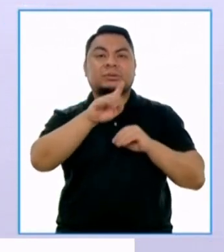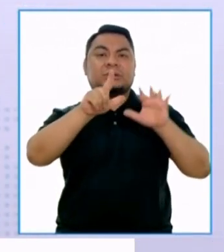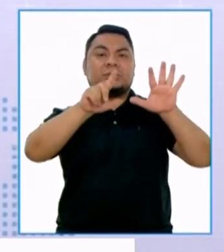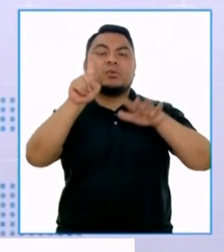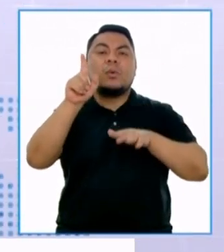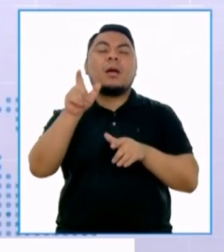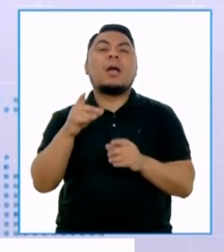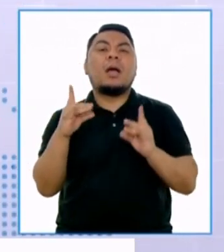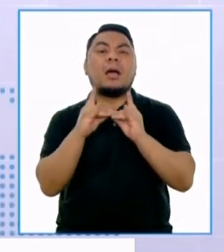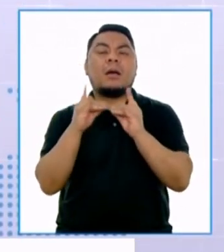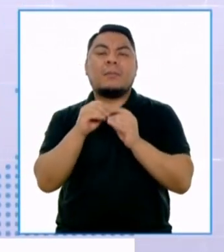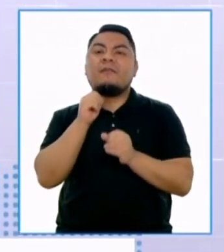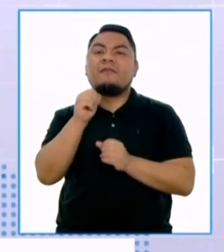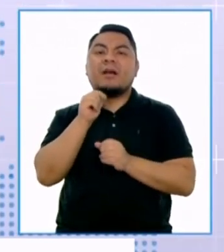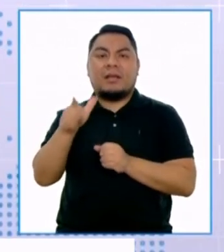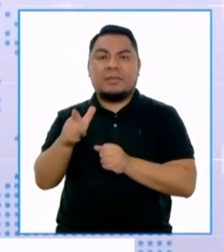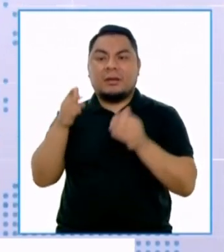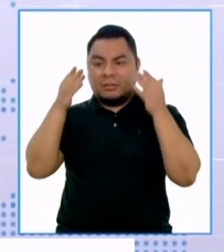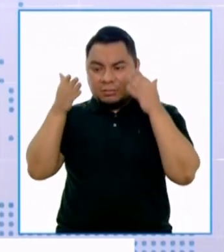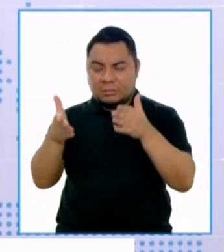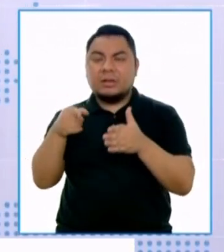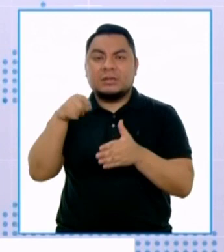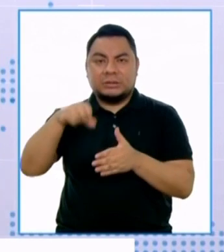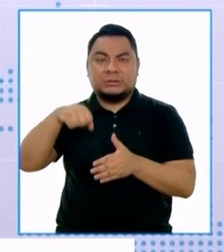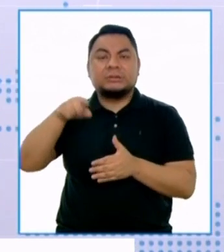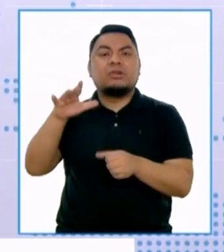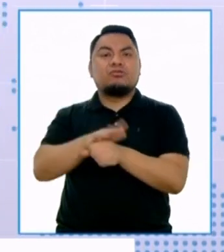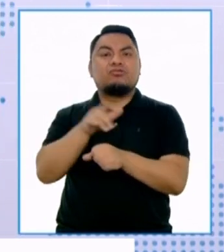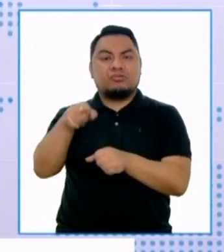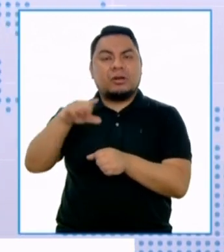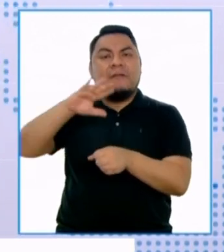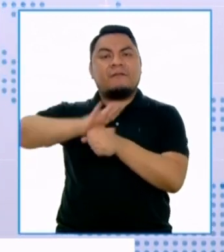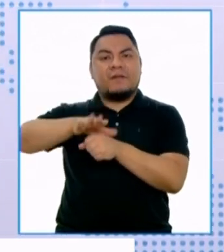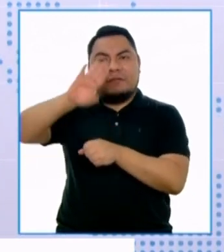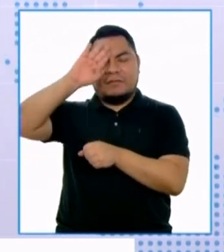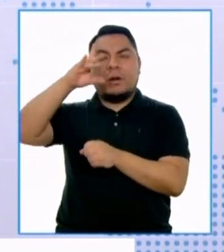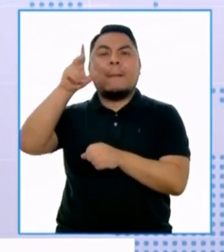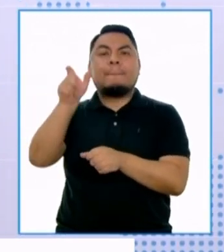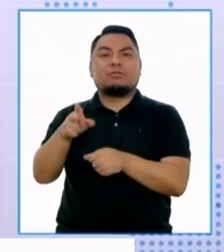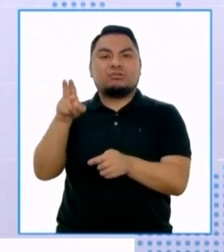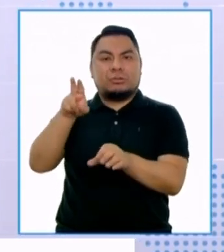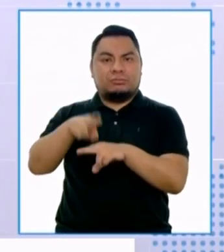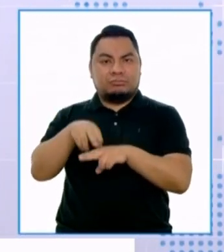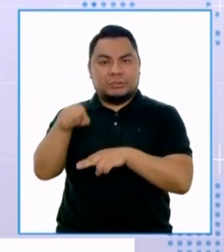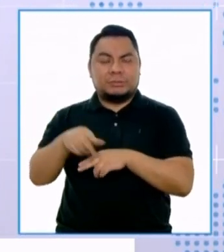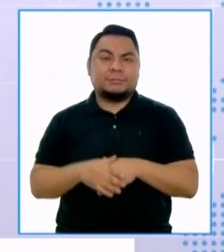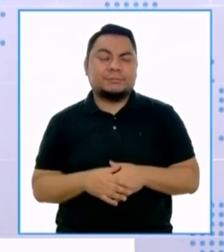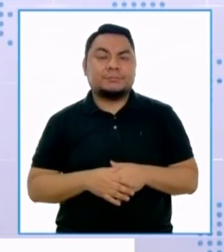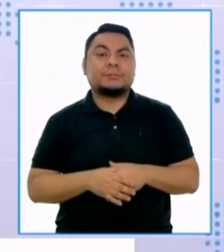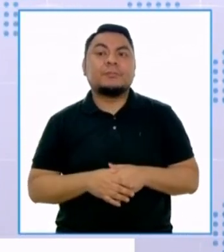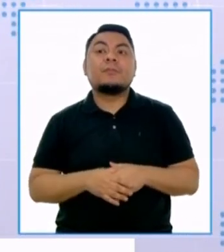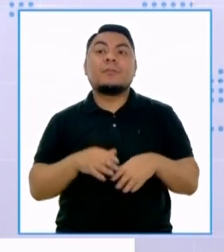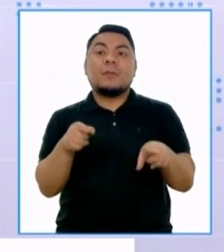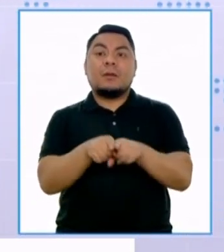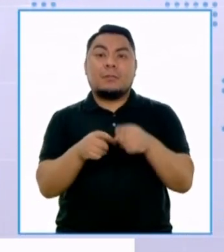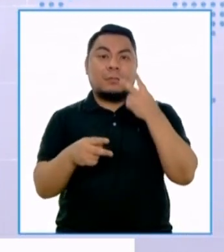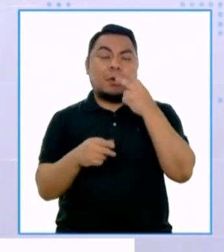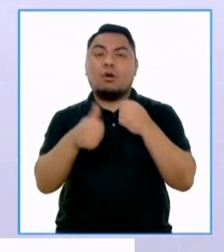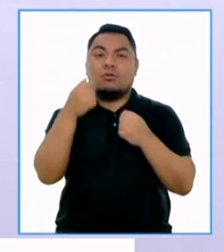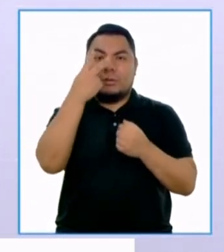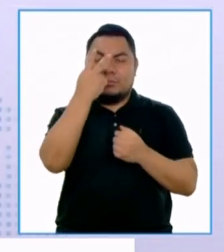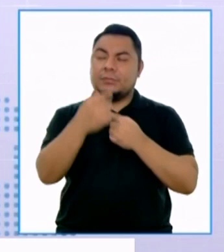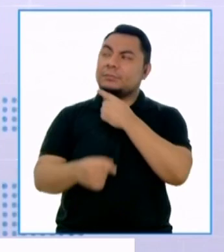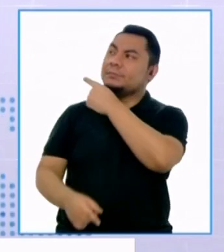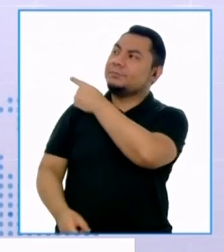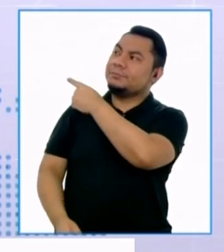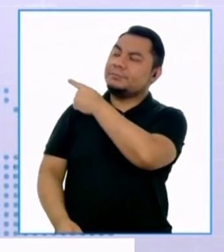camas que están todavía dedicadas a la enfermedad COVID. Esto mismo también podemos verlo en la siguiente